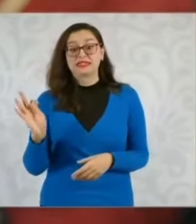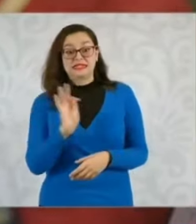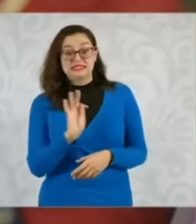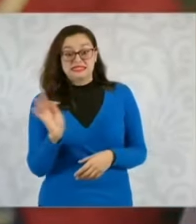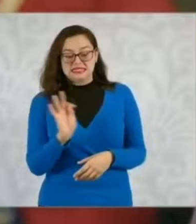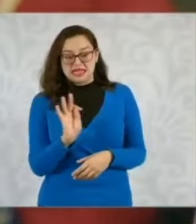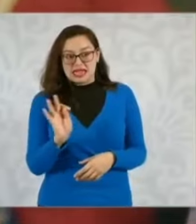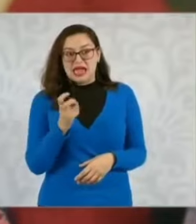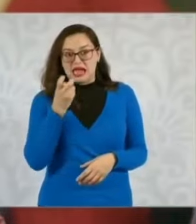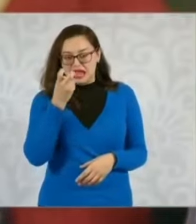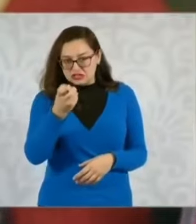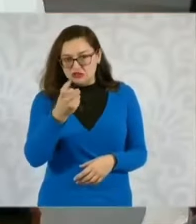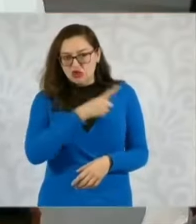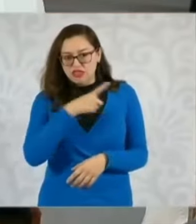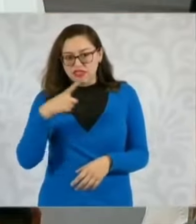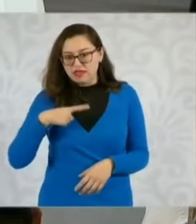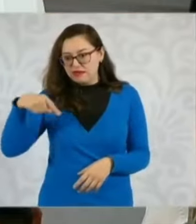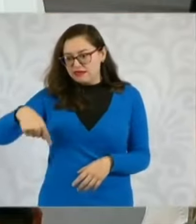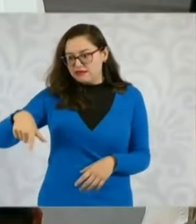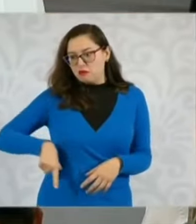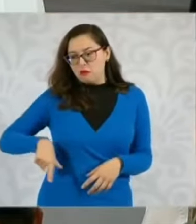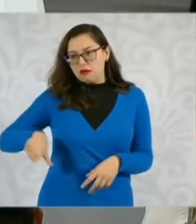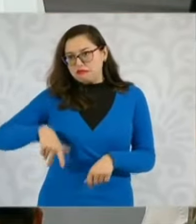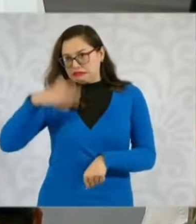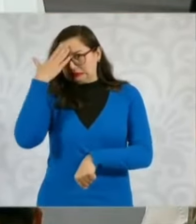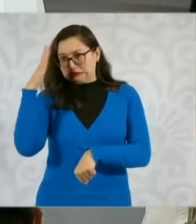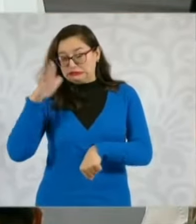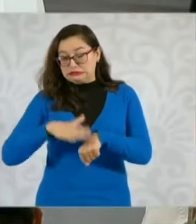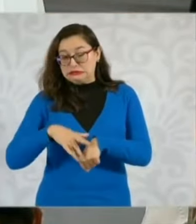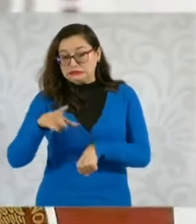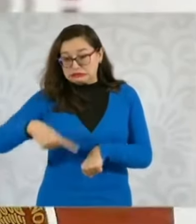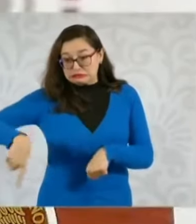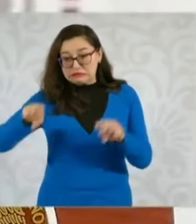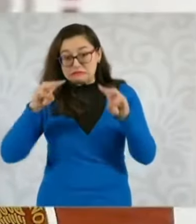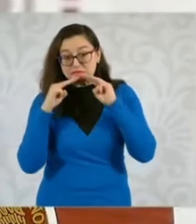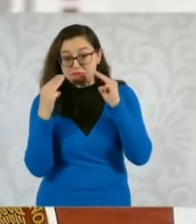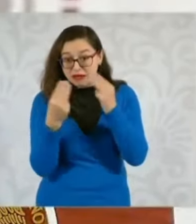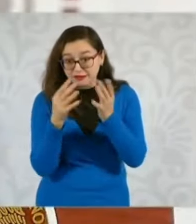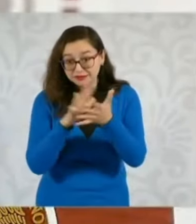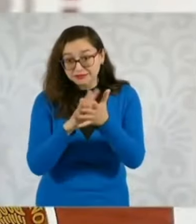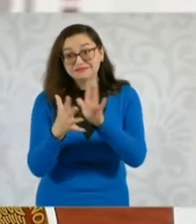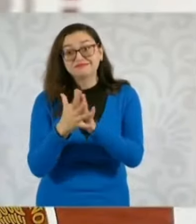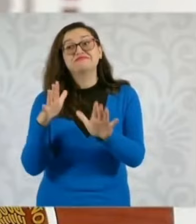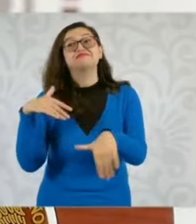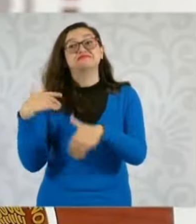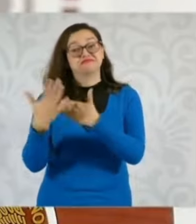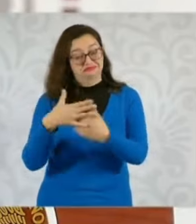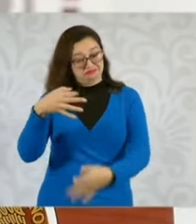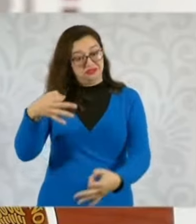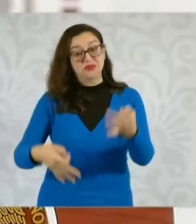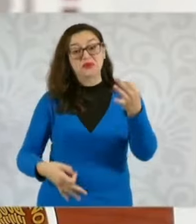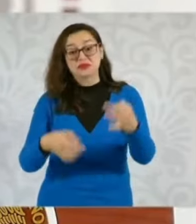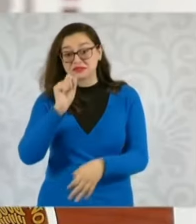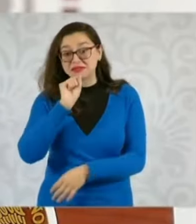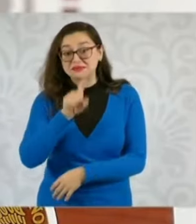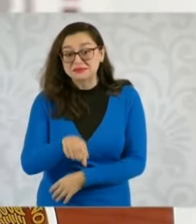el narcotráfico o con el crimen organizado? Sí, y no se requiere necesariamente de